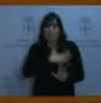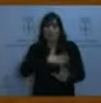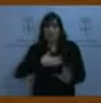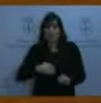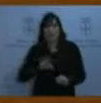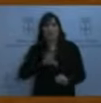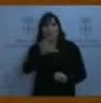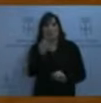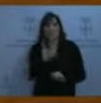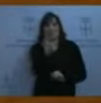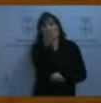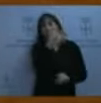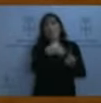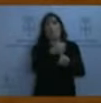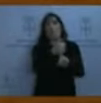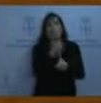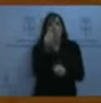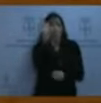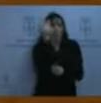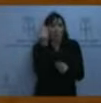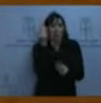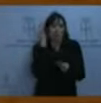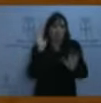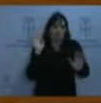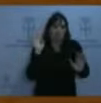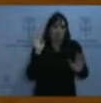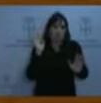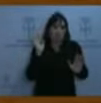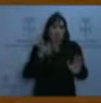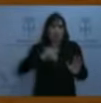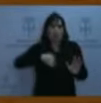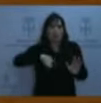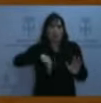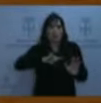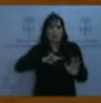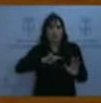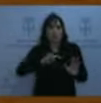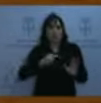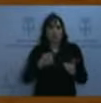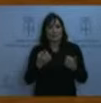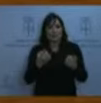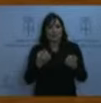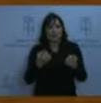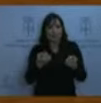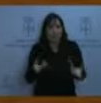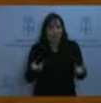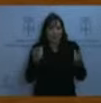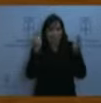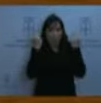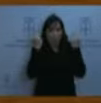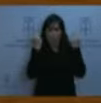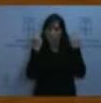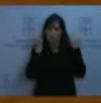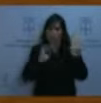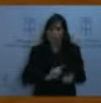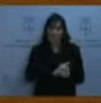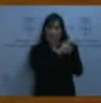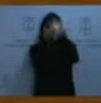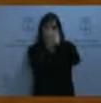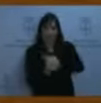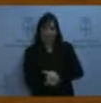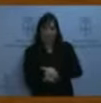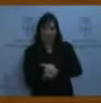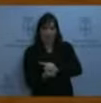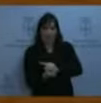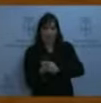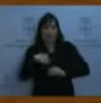estamos blindándonos contra la resignación. Estamos blindándonos contra la aceptación de algo que no puede continuar